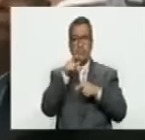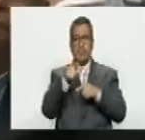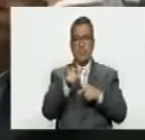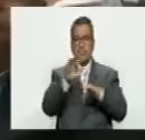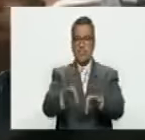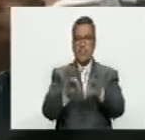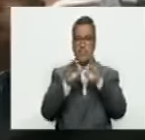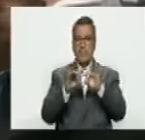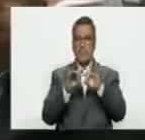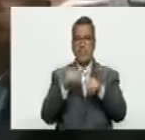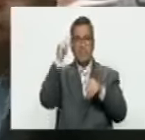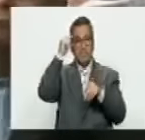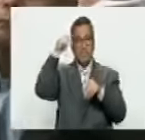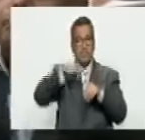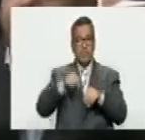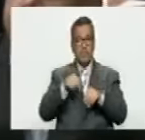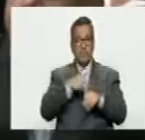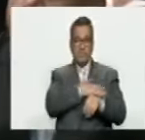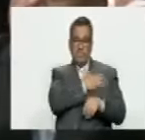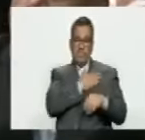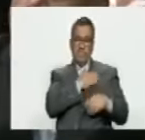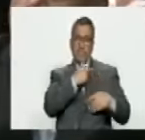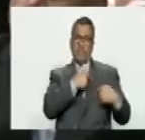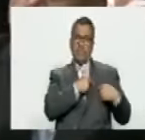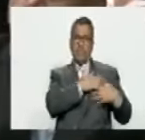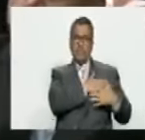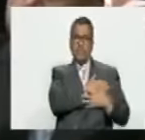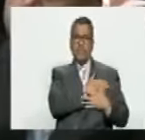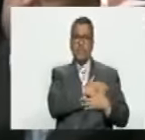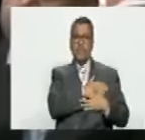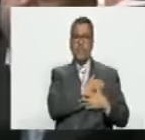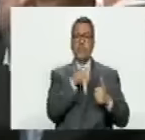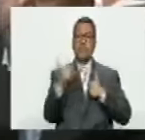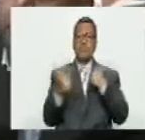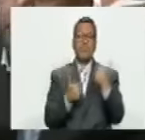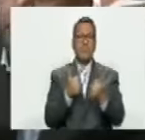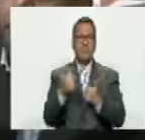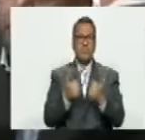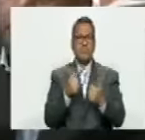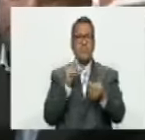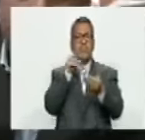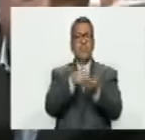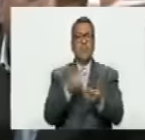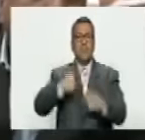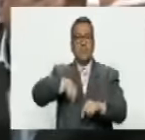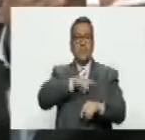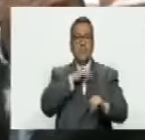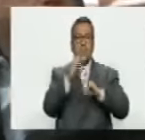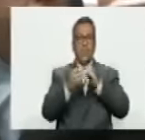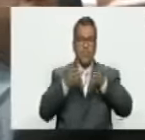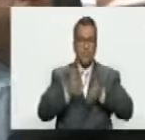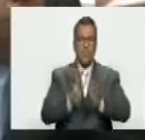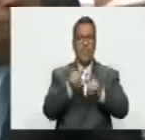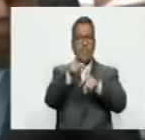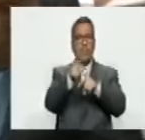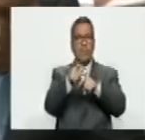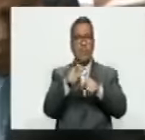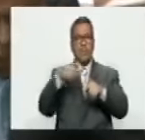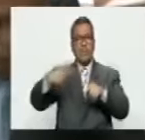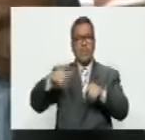opción. Pero hoy hay que ponerse la mano en el corazón. ¿A dónde envió a nuestros hijos esa derecha criminal?